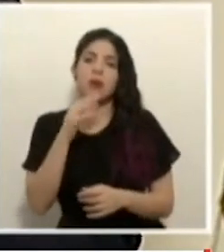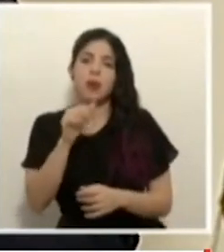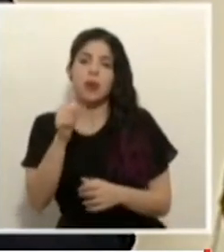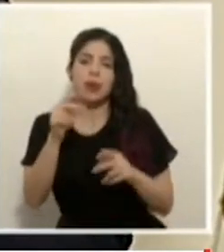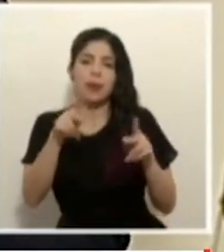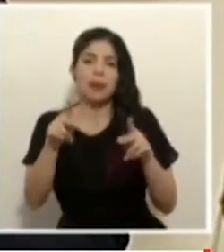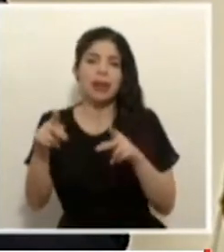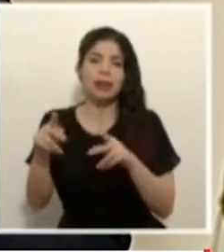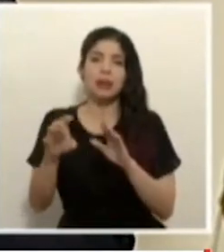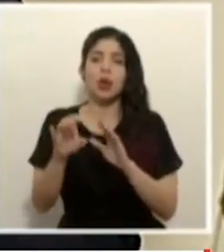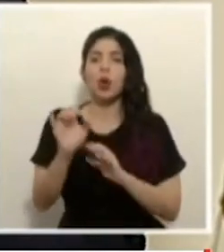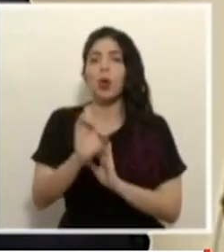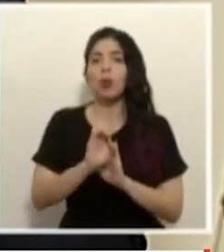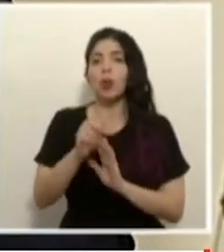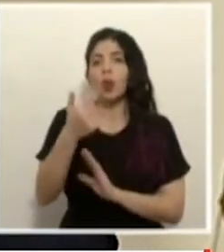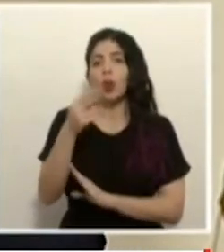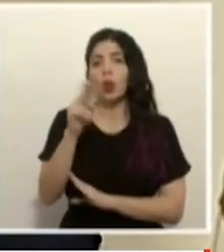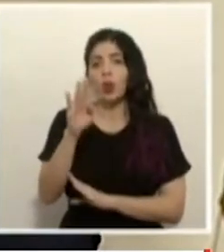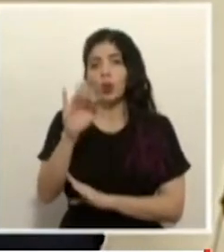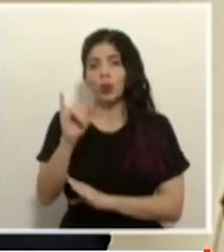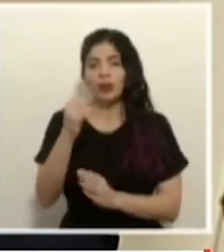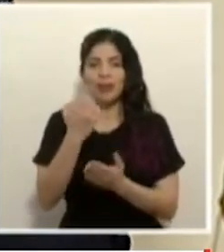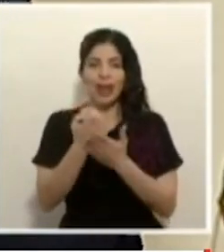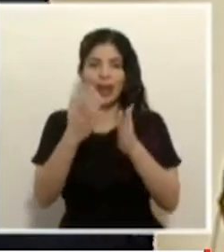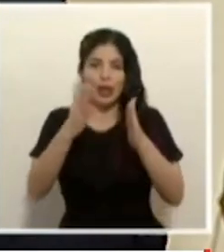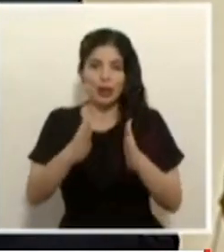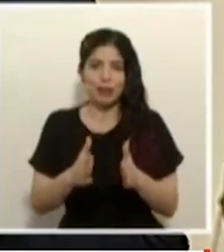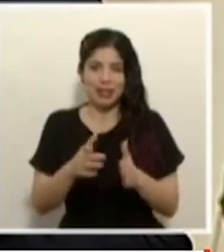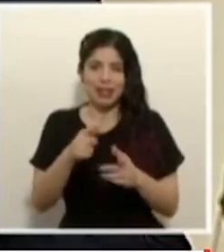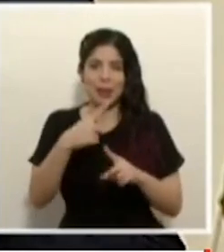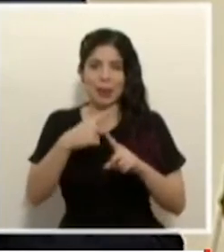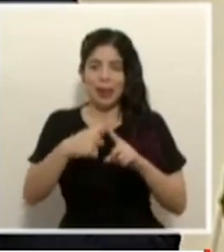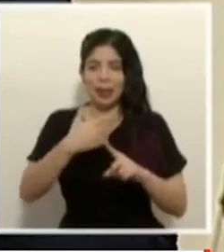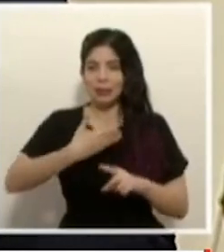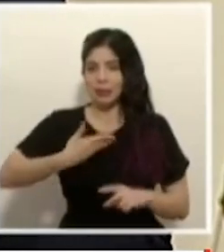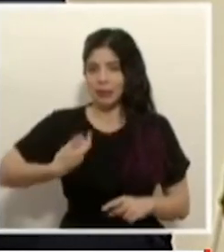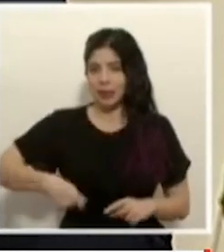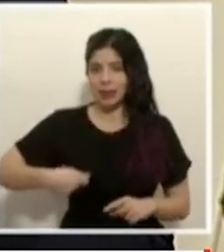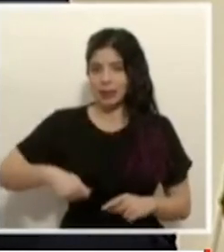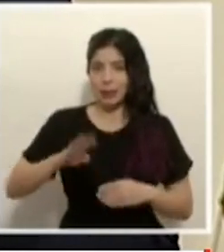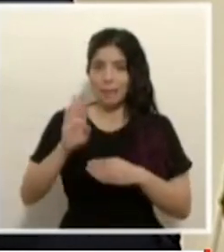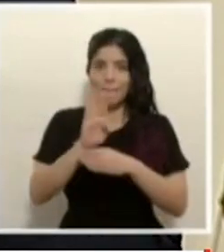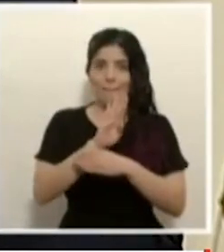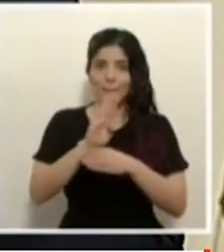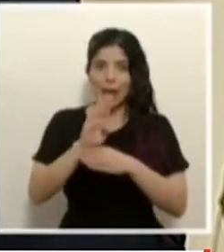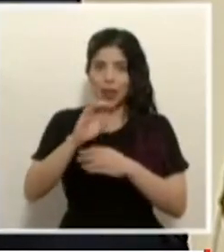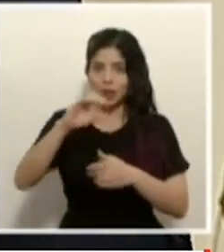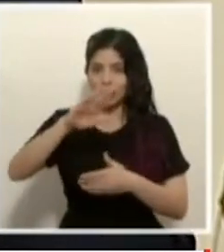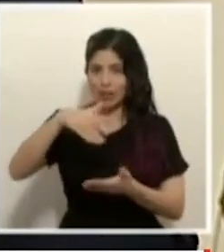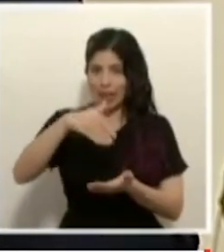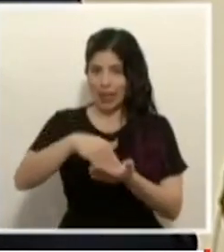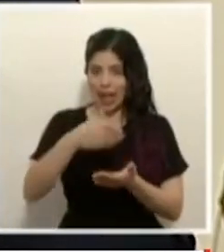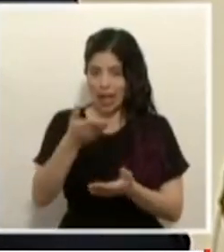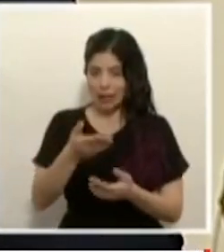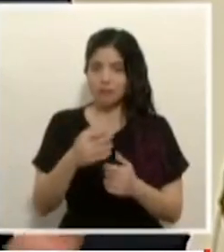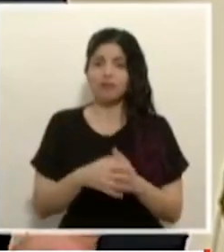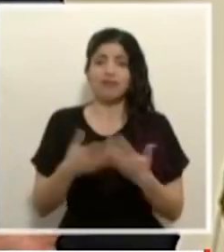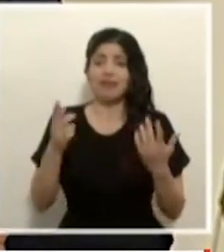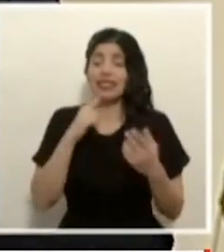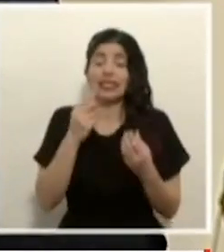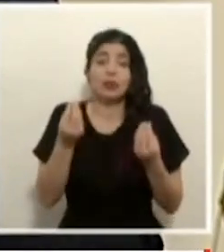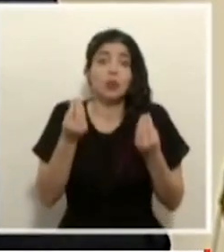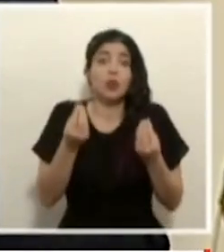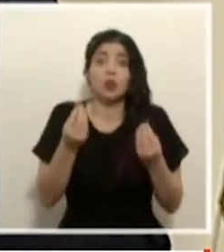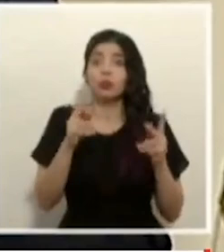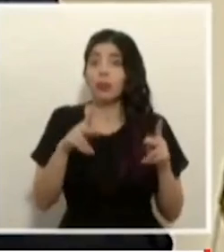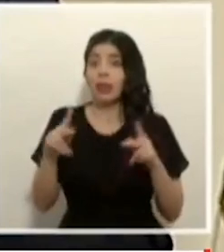como Guti el economista también el expresidente del del banco central en fin son muchas